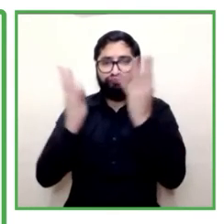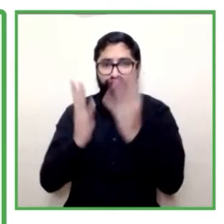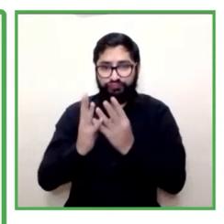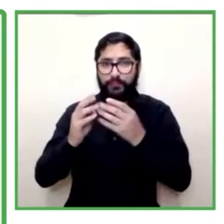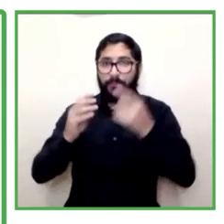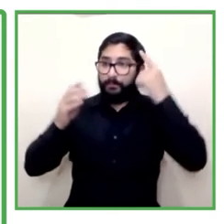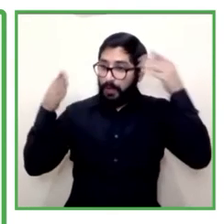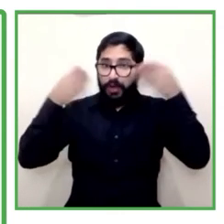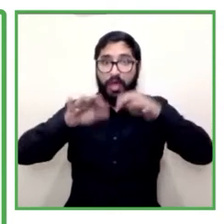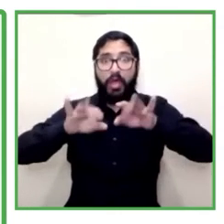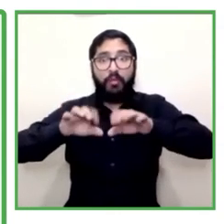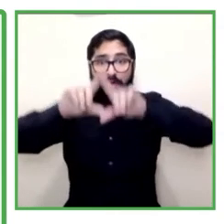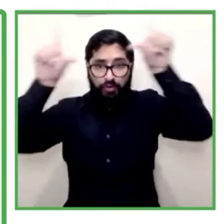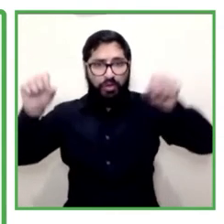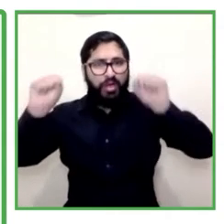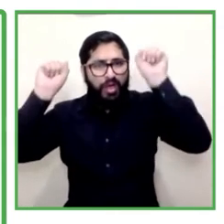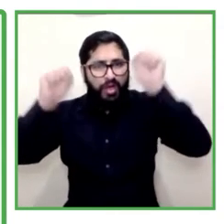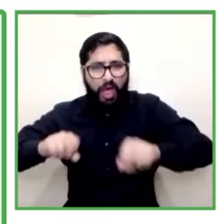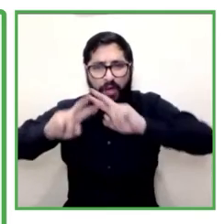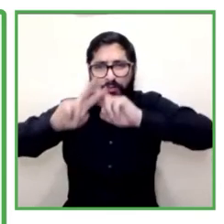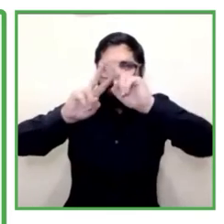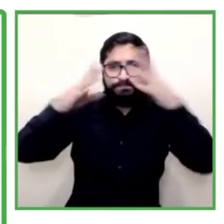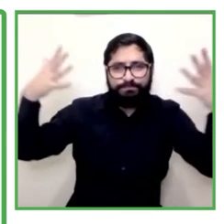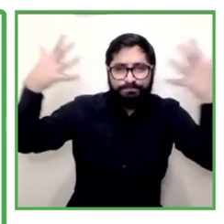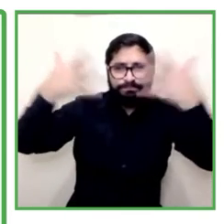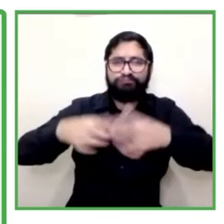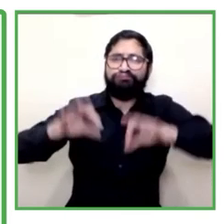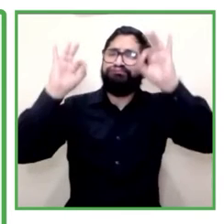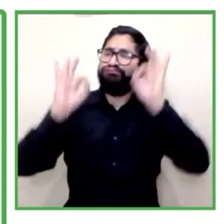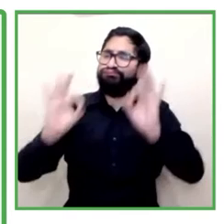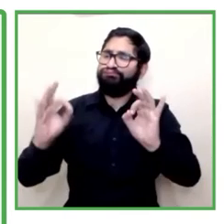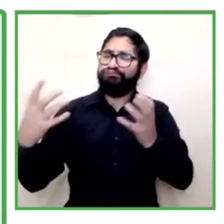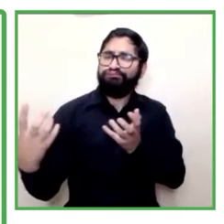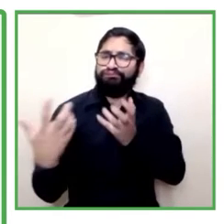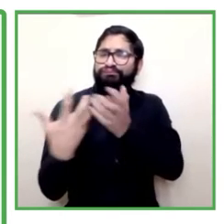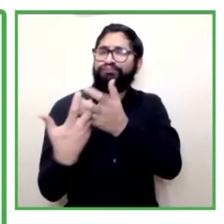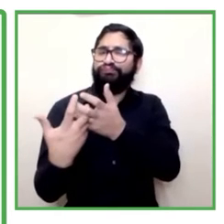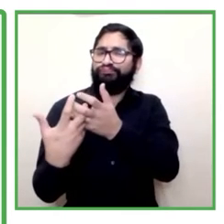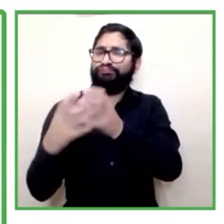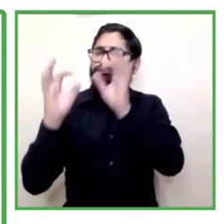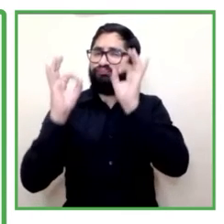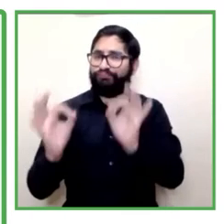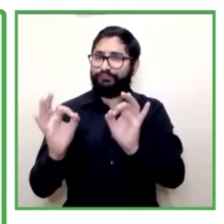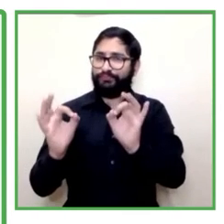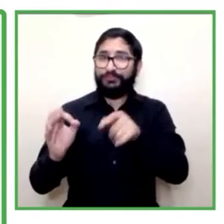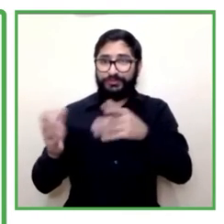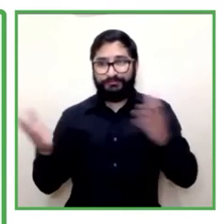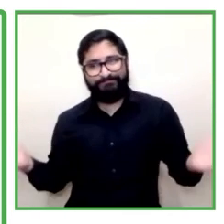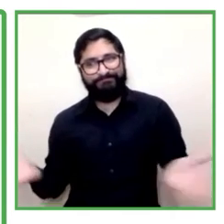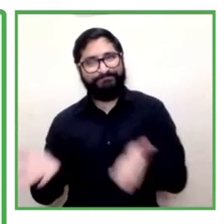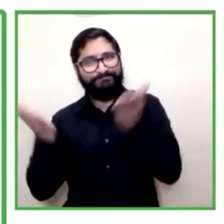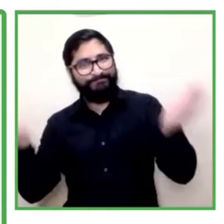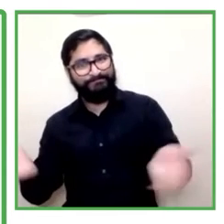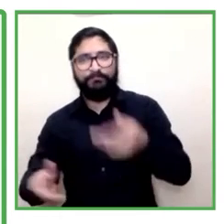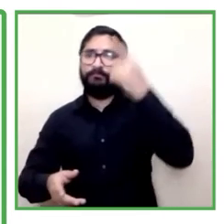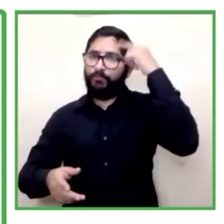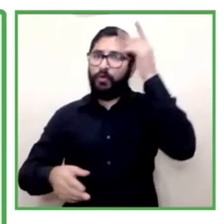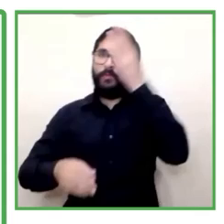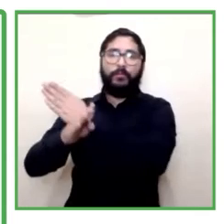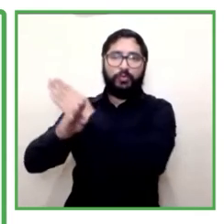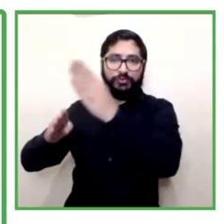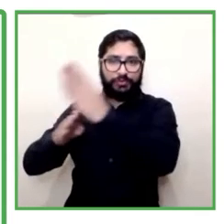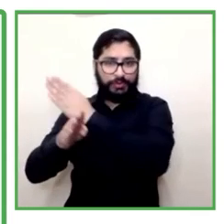plataforma de la agencia pública de empleo para generar mayores niveles de autonomía nuestros buscadores de empleo estamos en ese